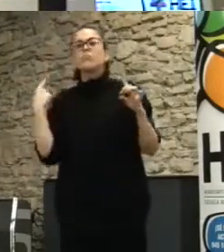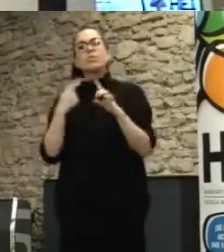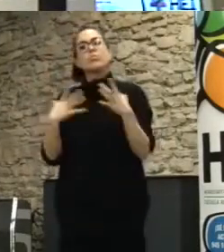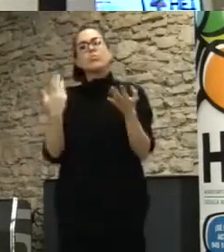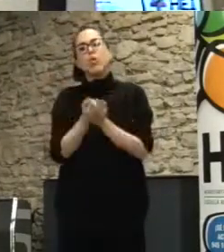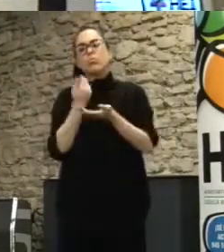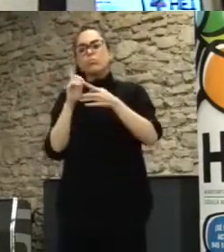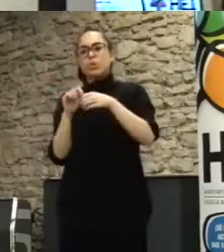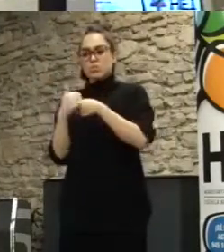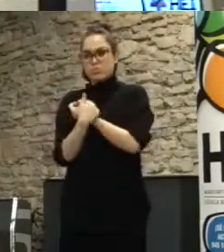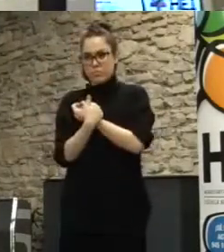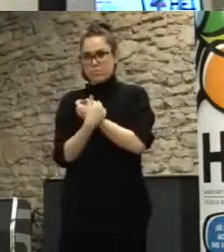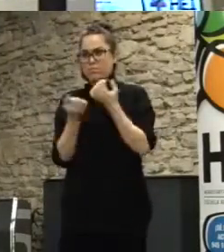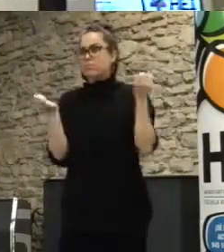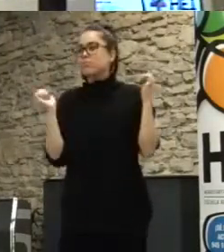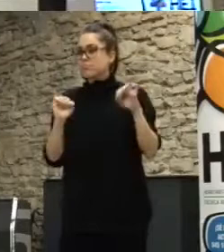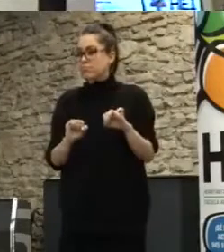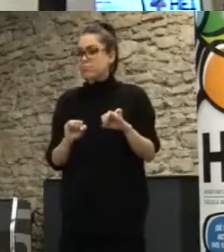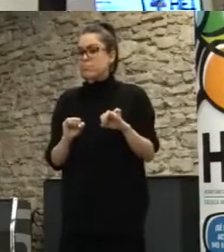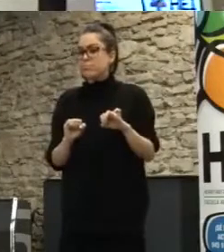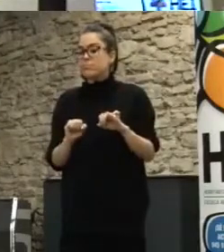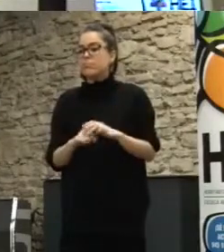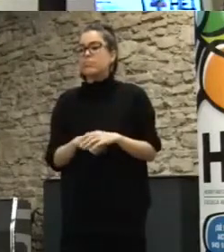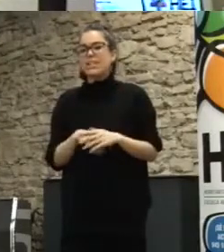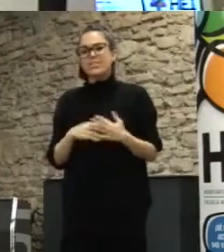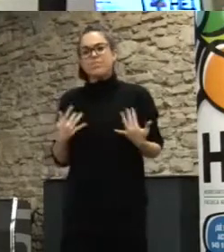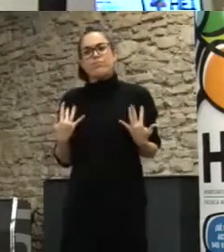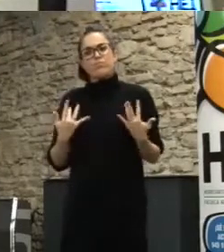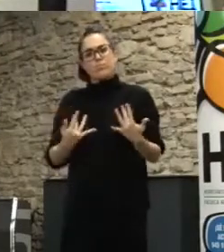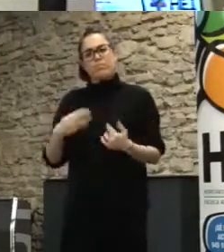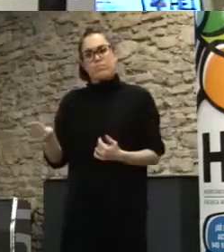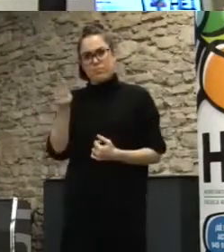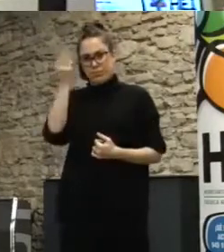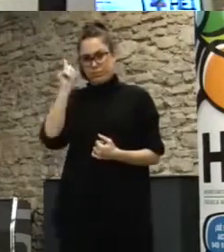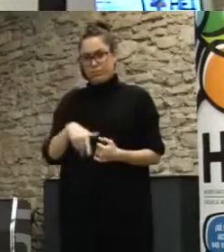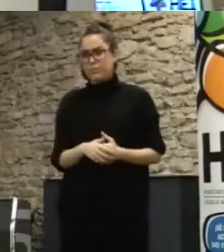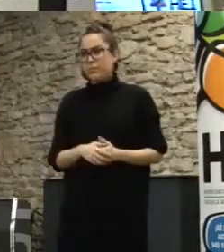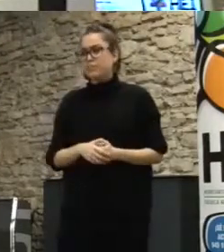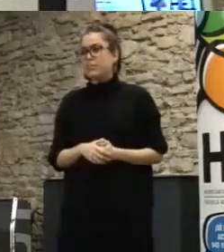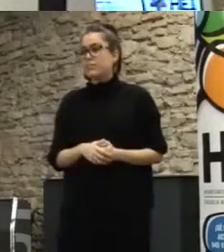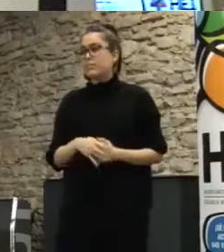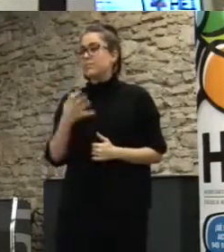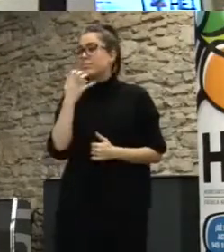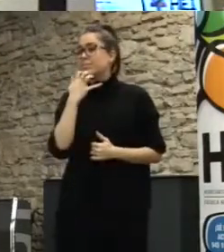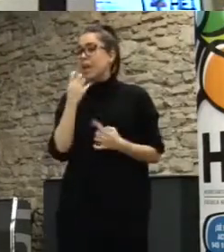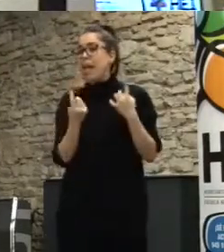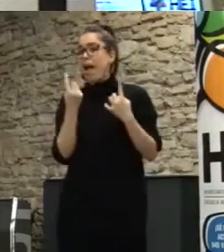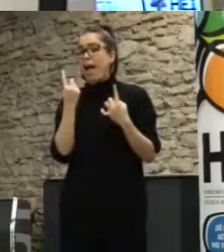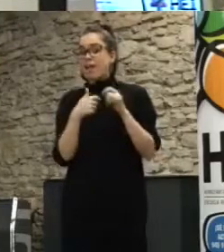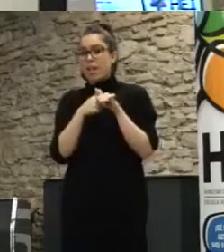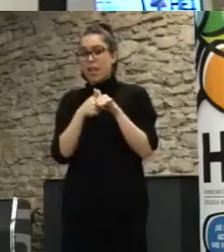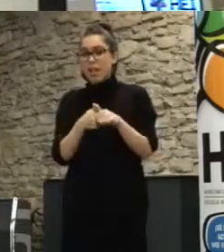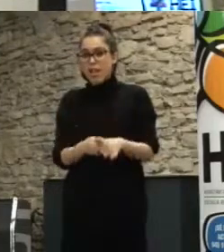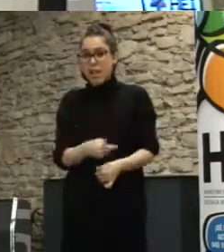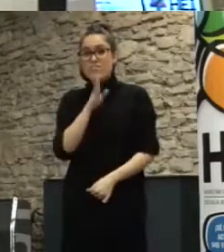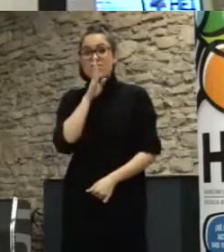a que participe el mayor número posible de interesadas si alguno de los que nos estáis siguiendo por streaming